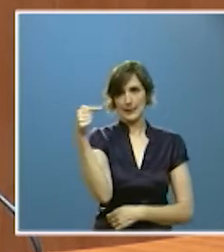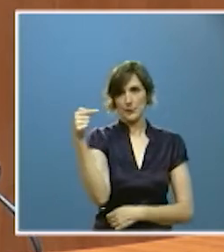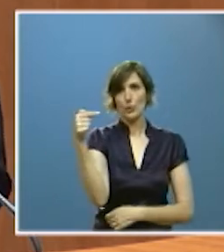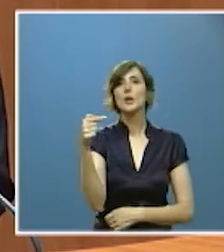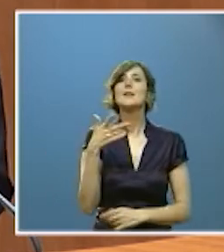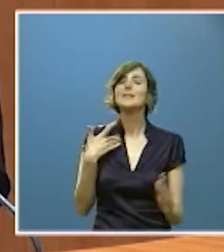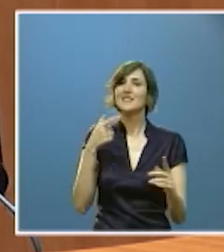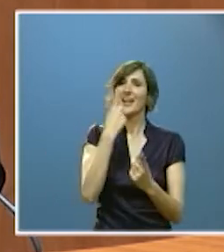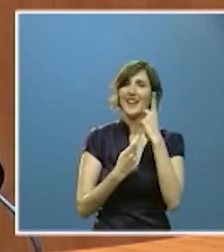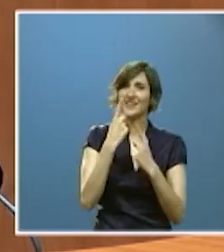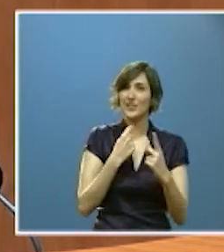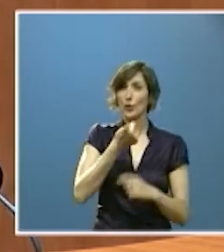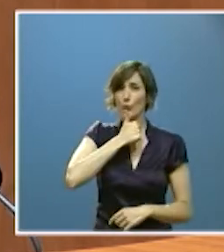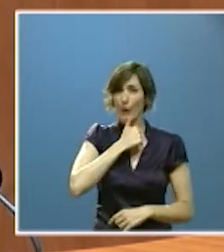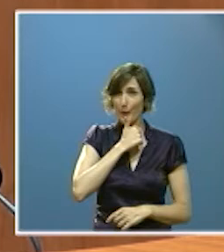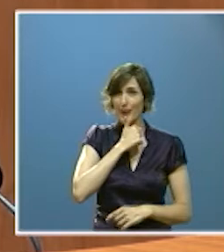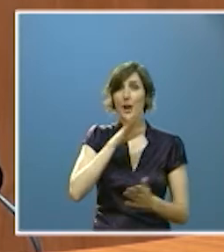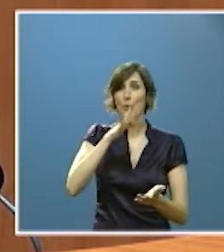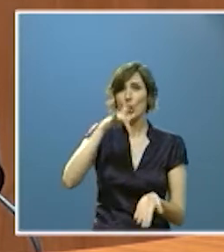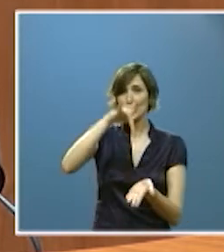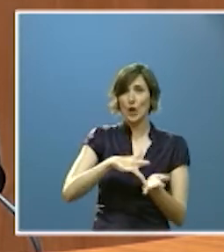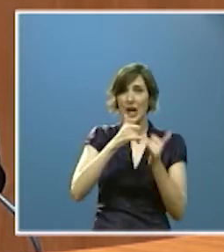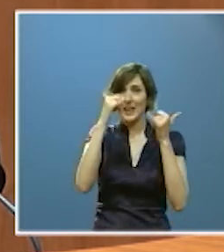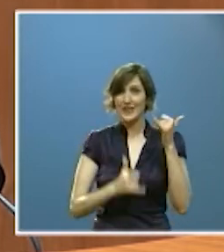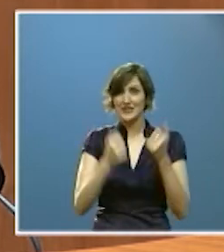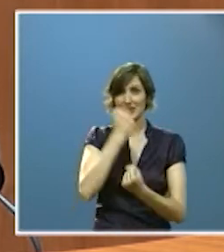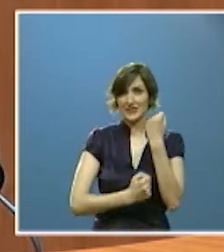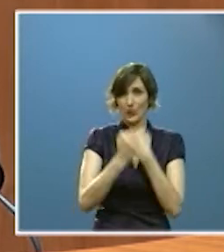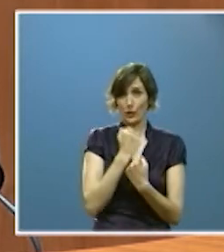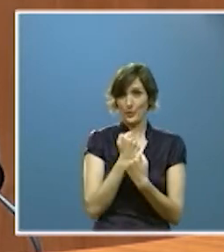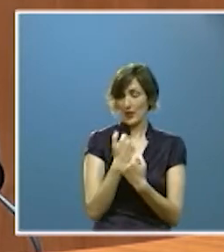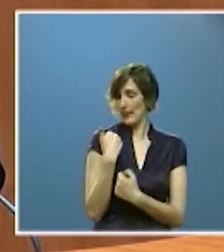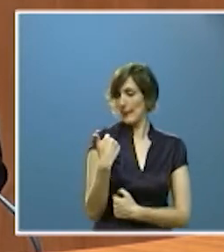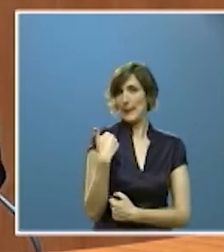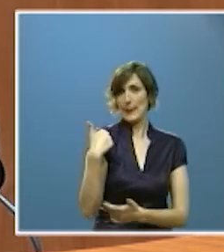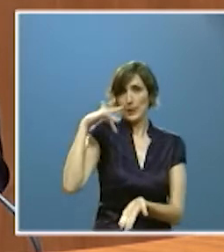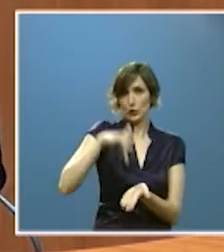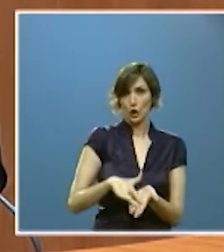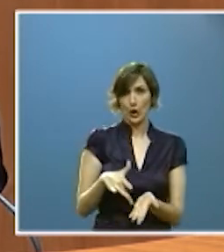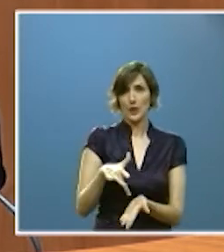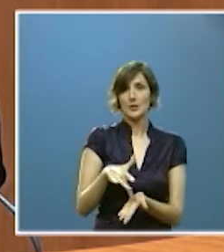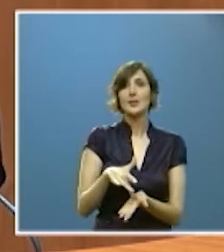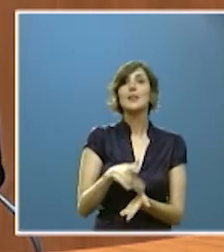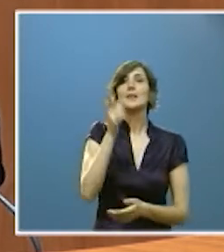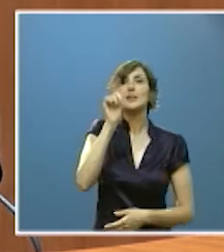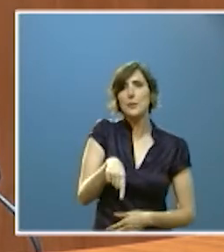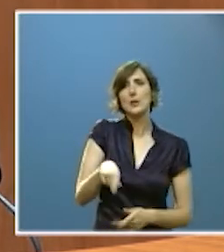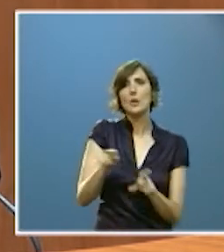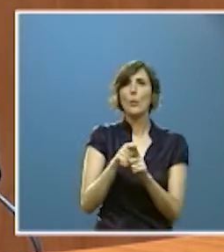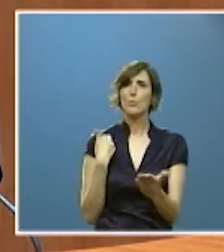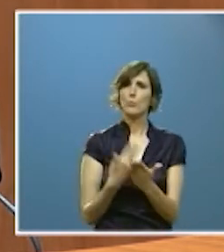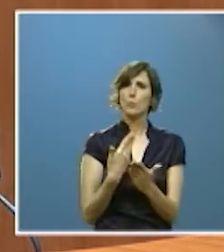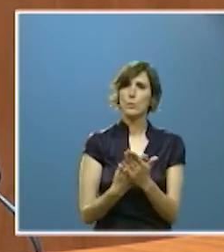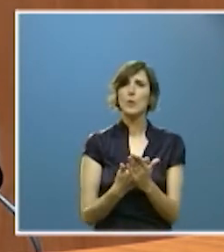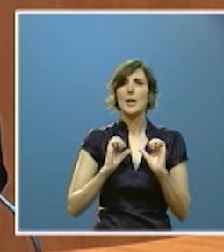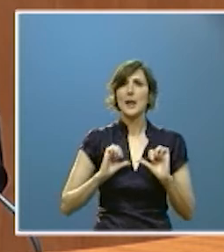duda todavía lastrados por el impacto de la grave crisis económica que hemos sufrido como lo demuestra el hecho de que hasta el mismo inicio